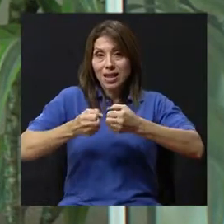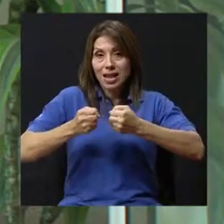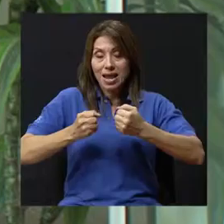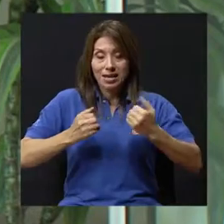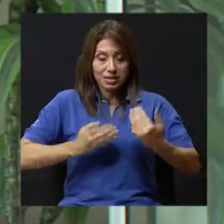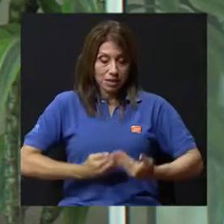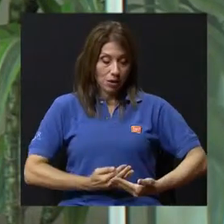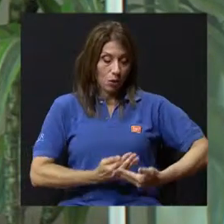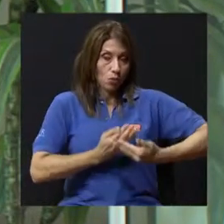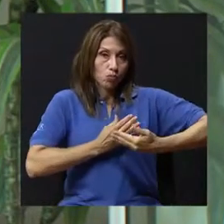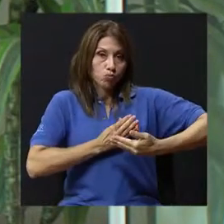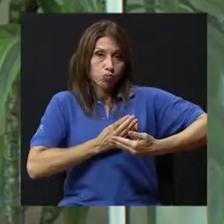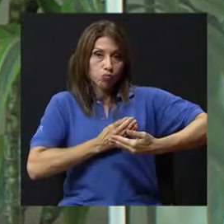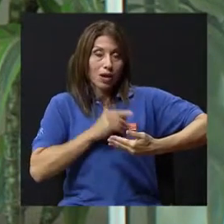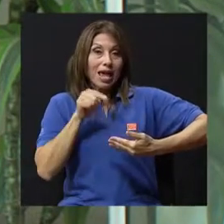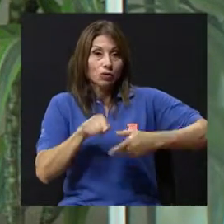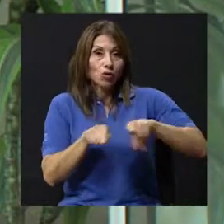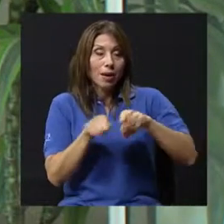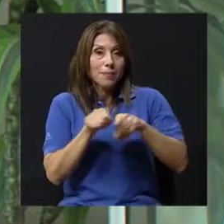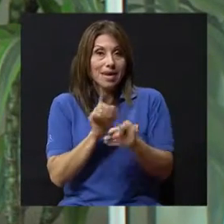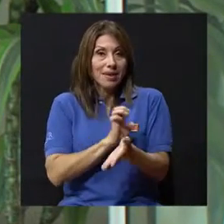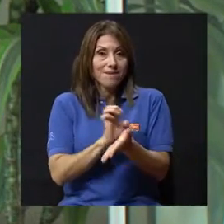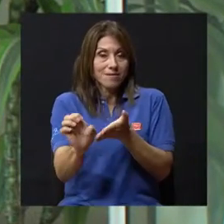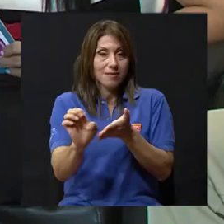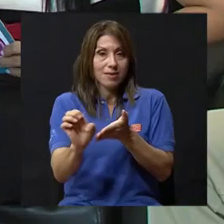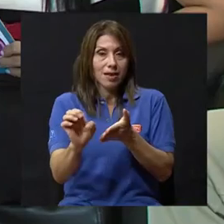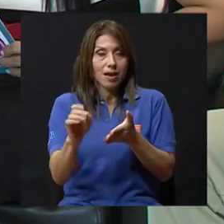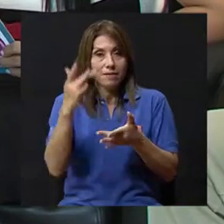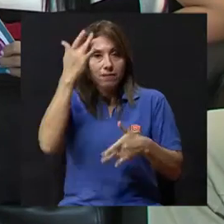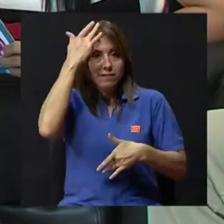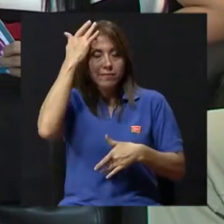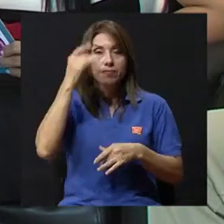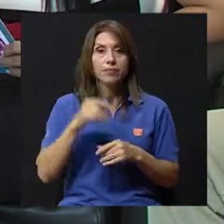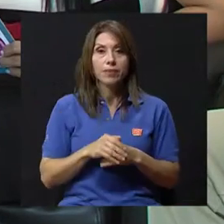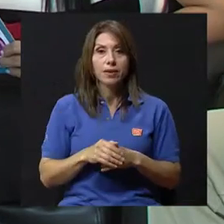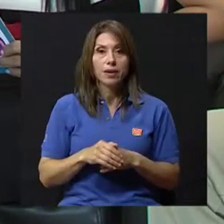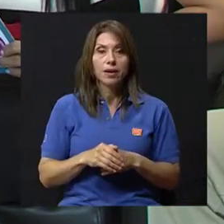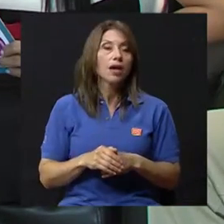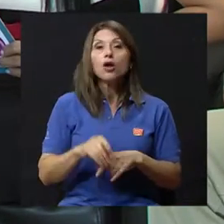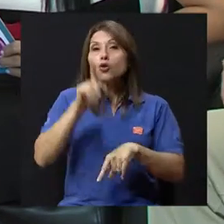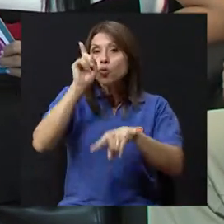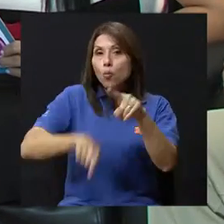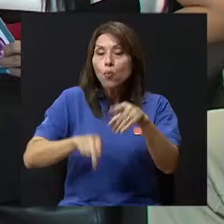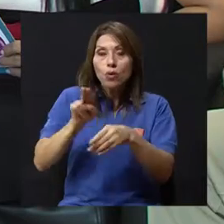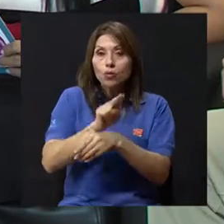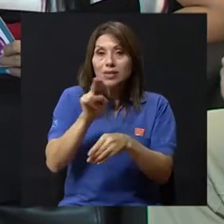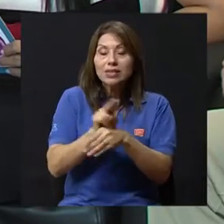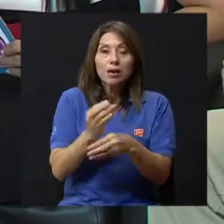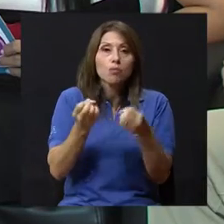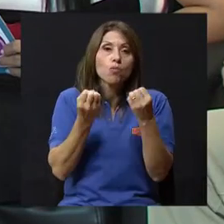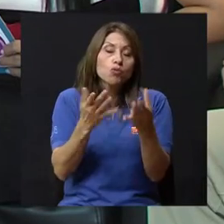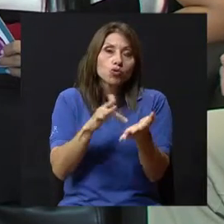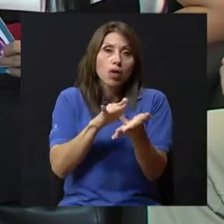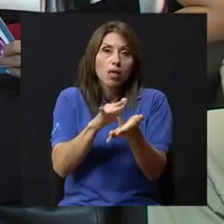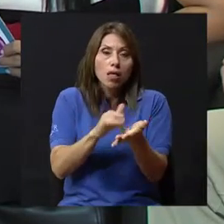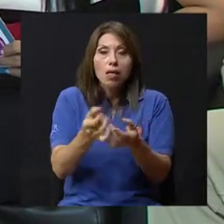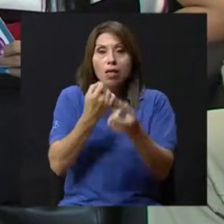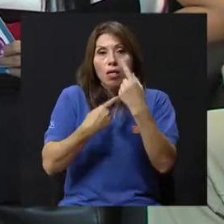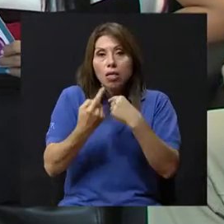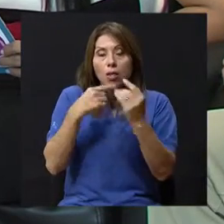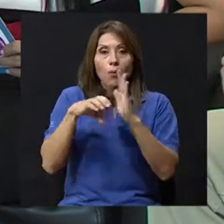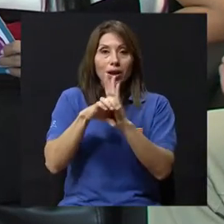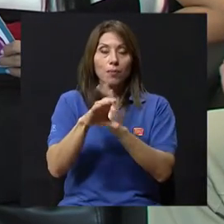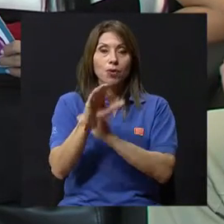respiratorias en los niños. Evitar el estar utilizando medicamentos o abusar del uso de